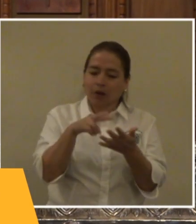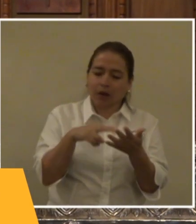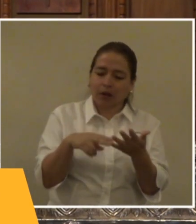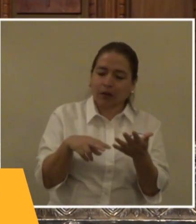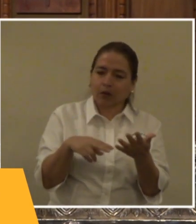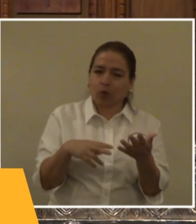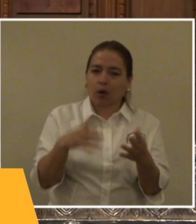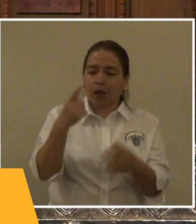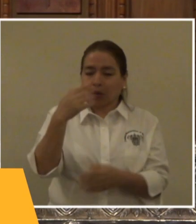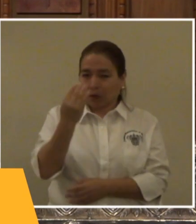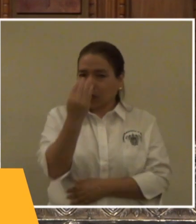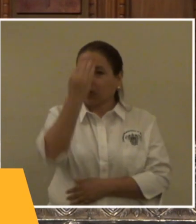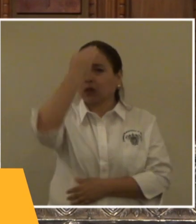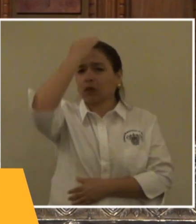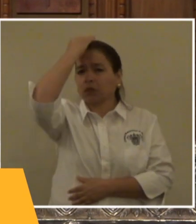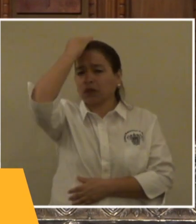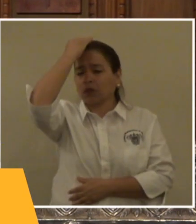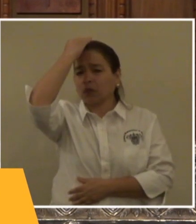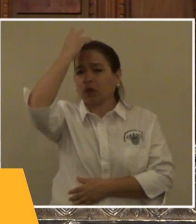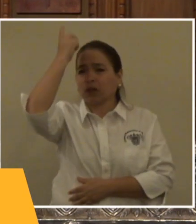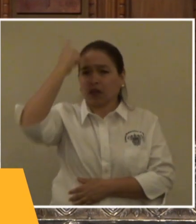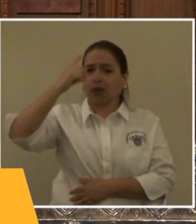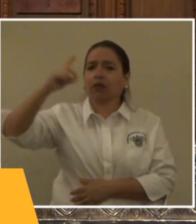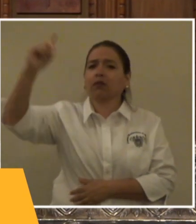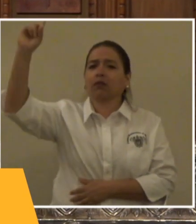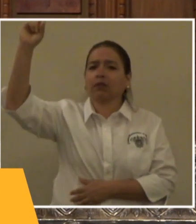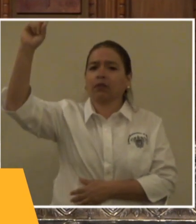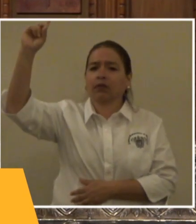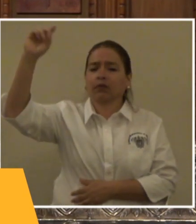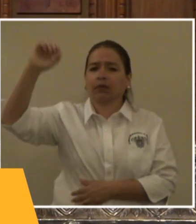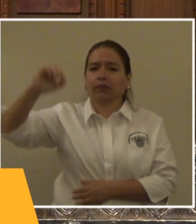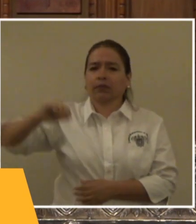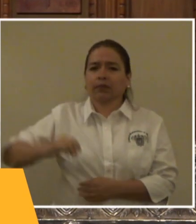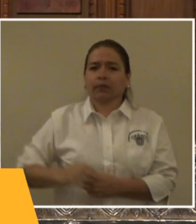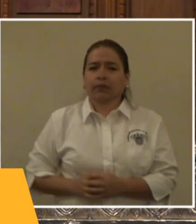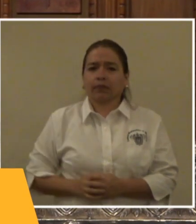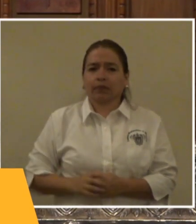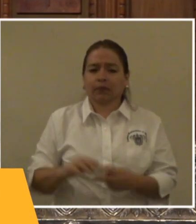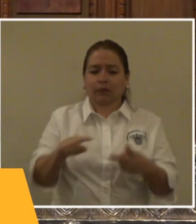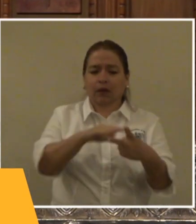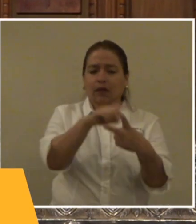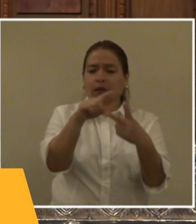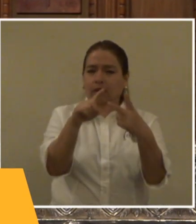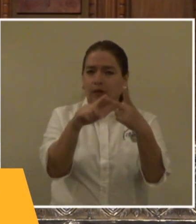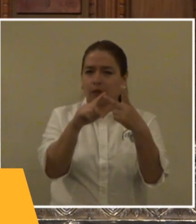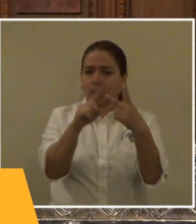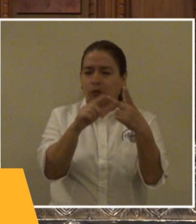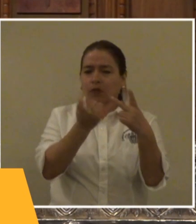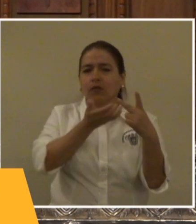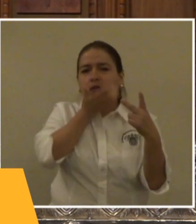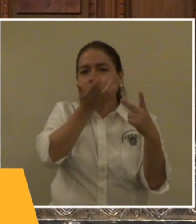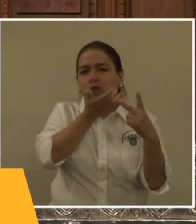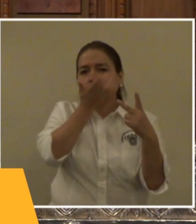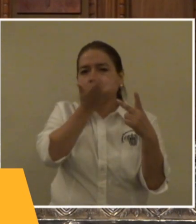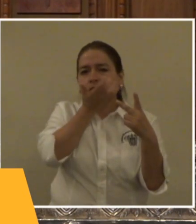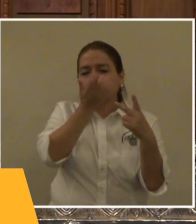llenas de la sabiduría divina. La segunda tradición de la Iglesia